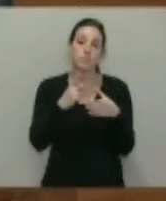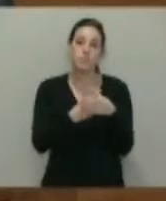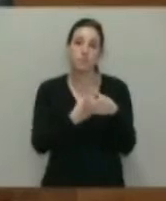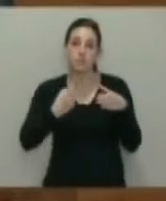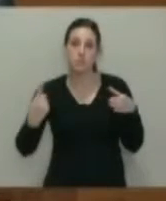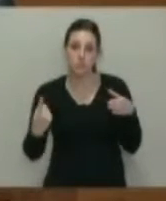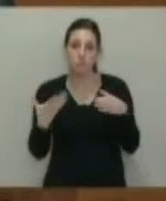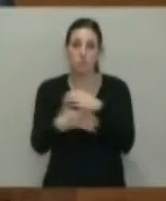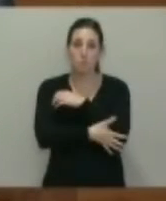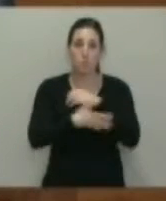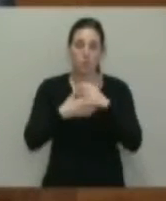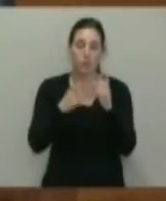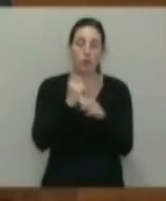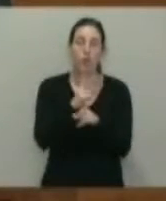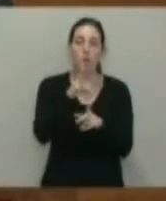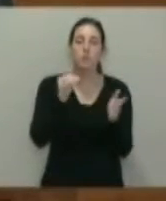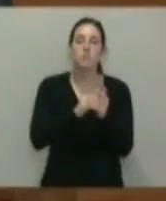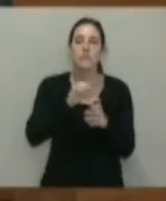-2015.